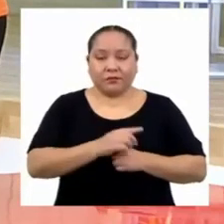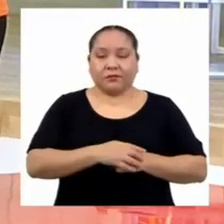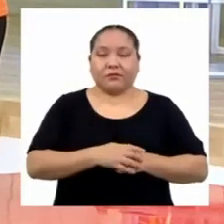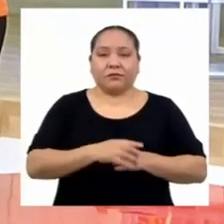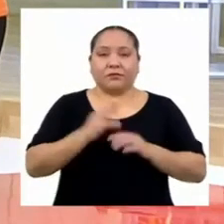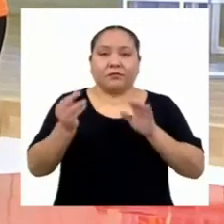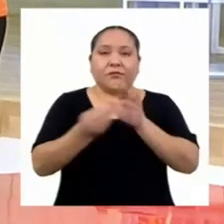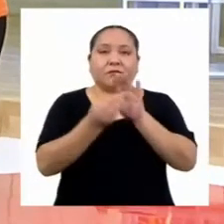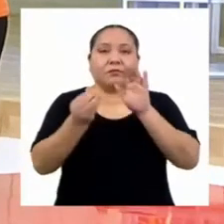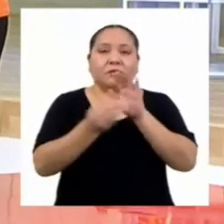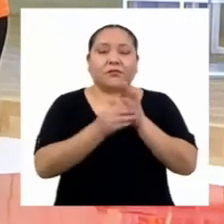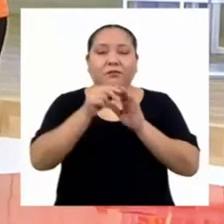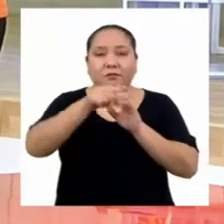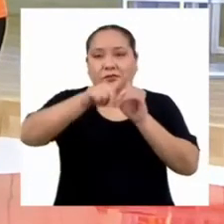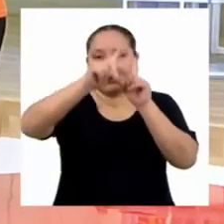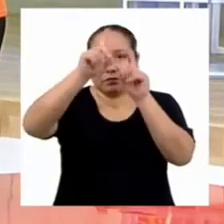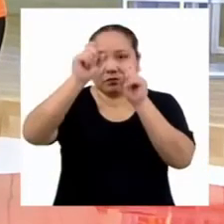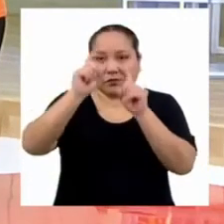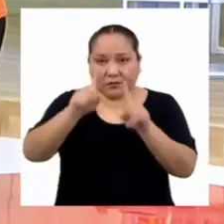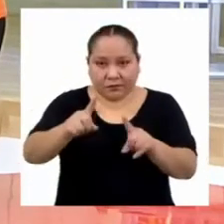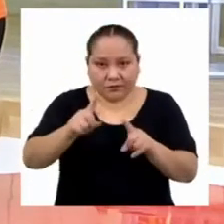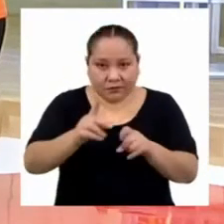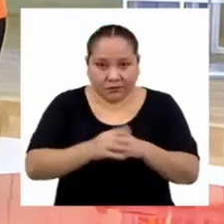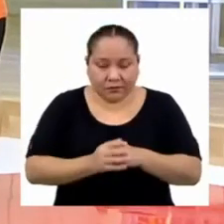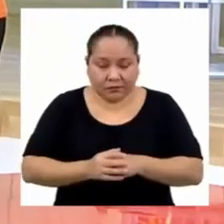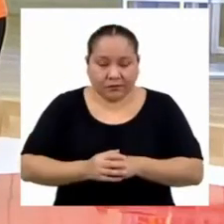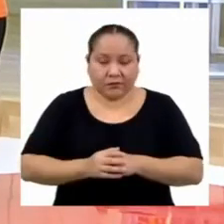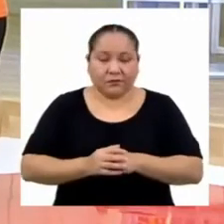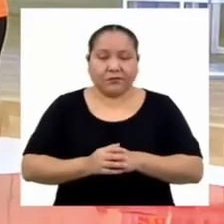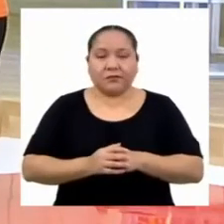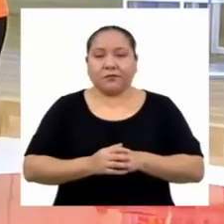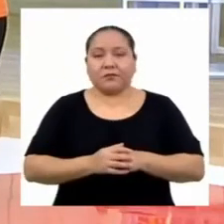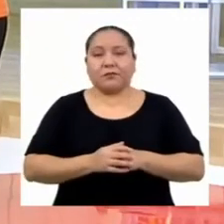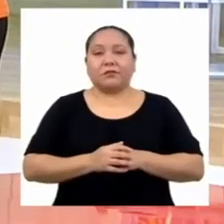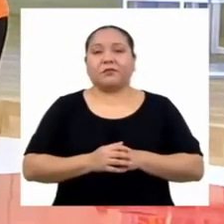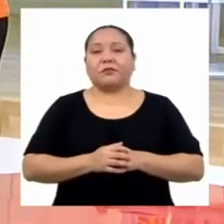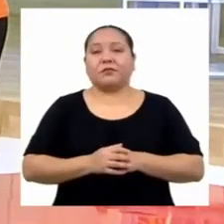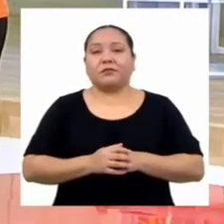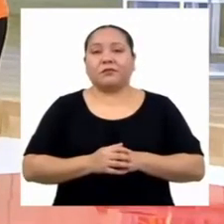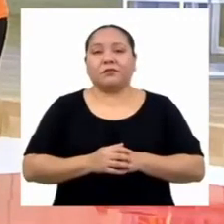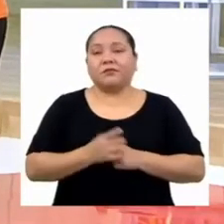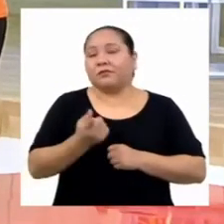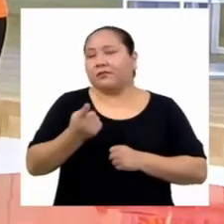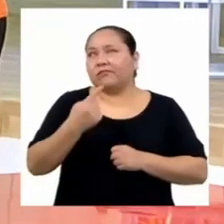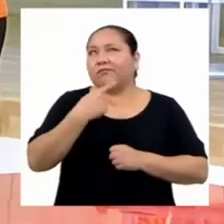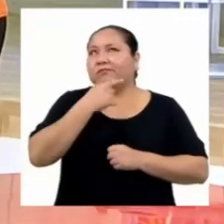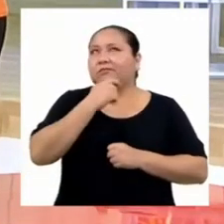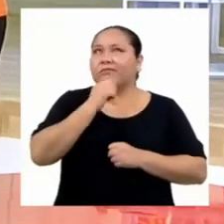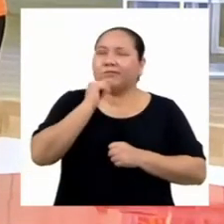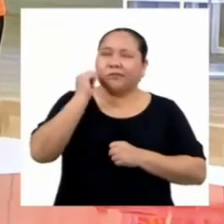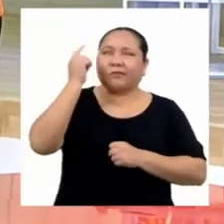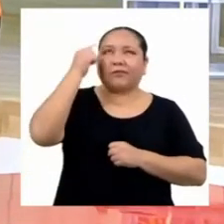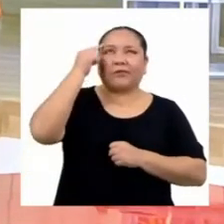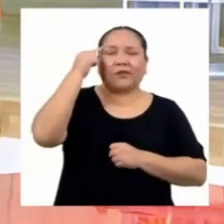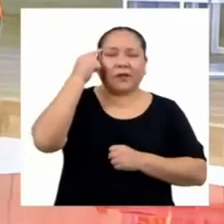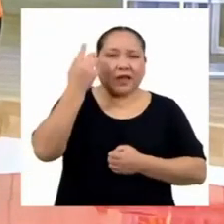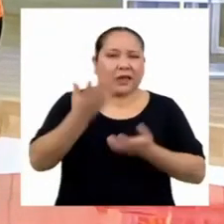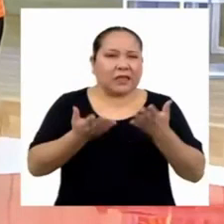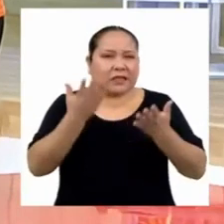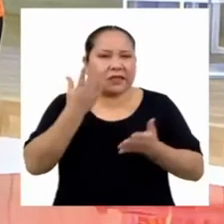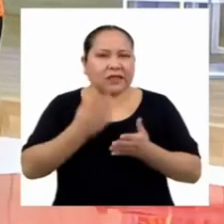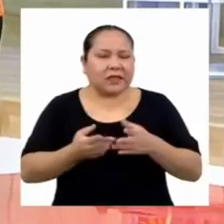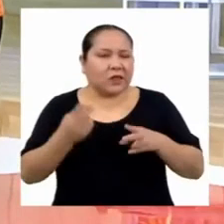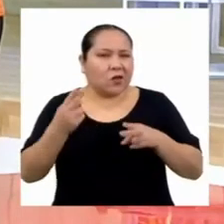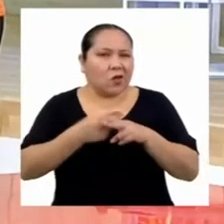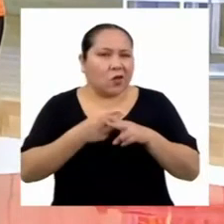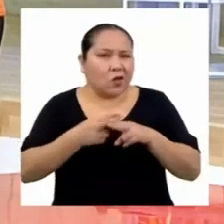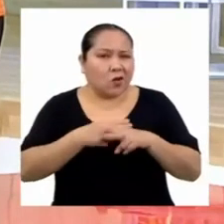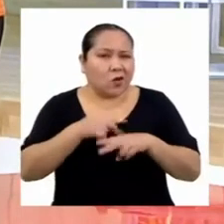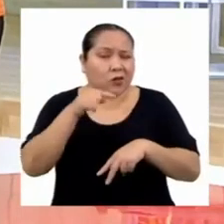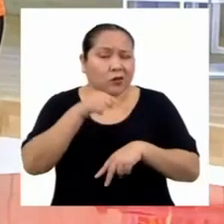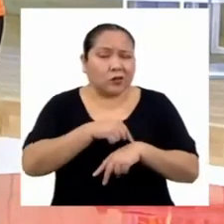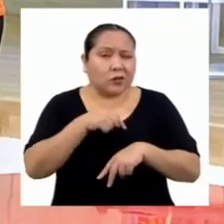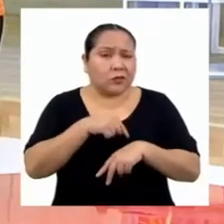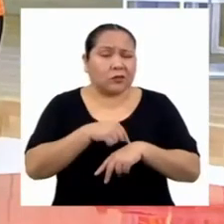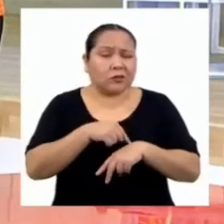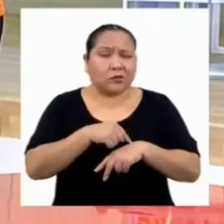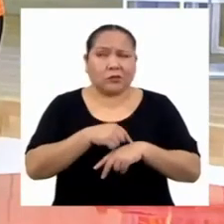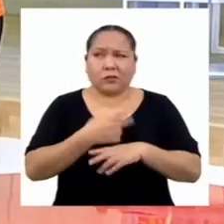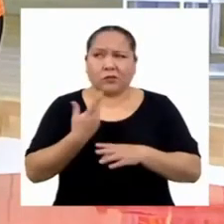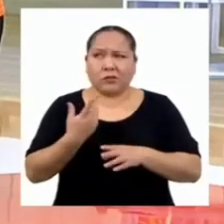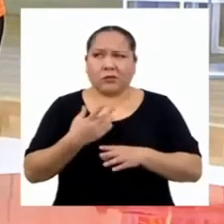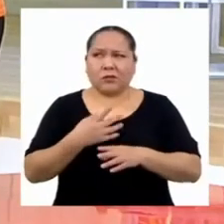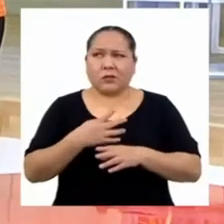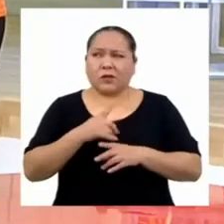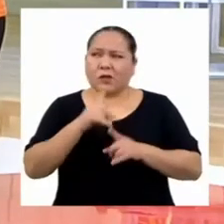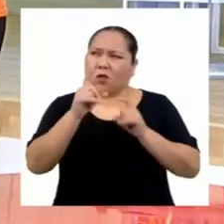esa pregunta básica al inicio de la encuesta. Ahora que lo pienso, quizás se nos quede corta una encuesta con solo dos